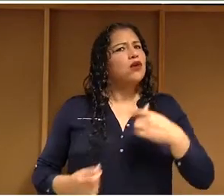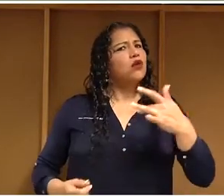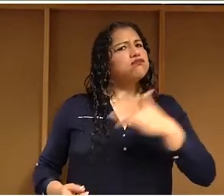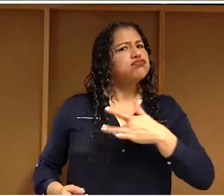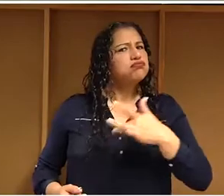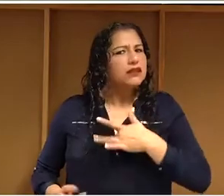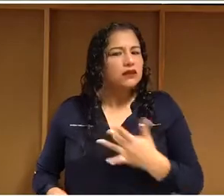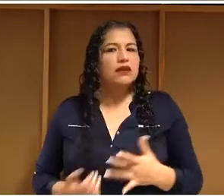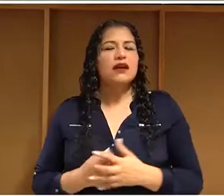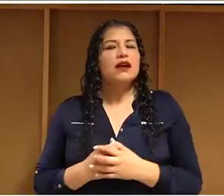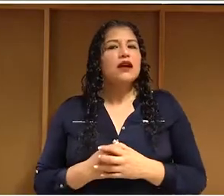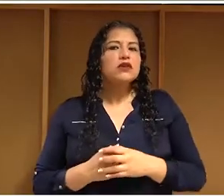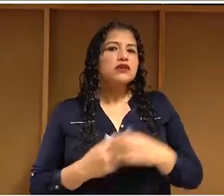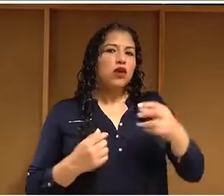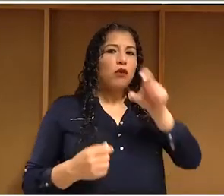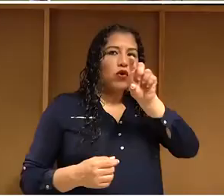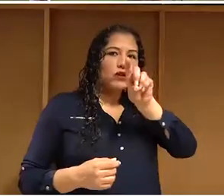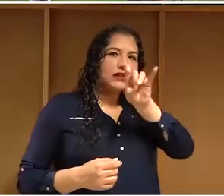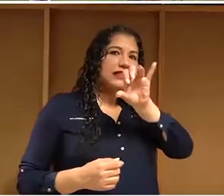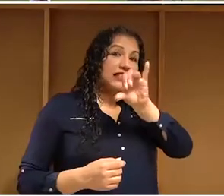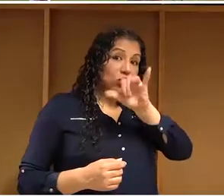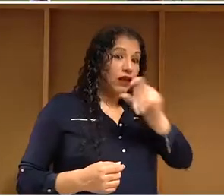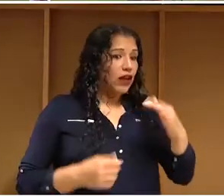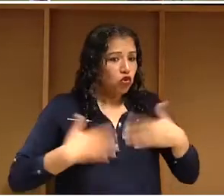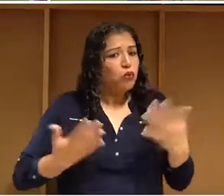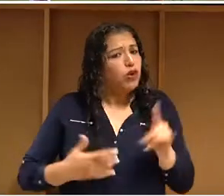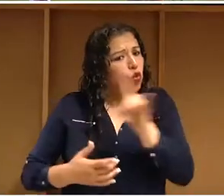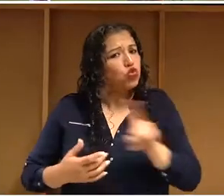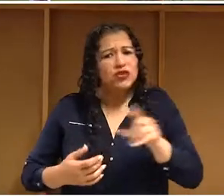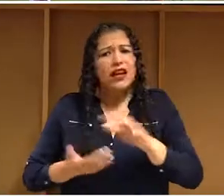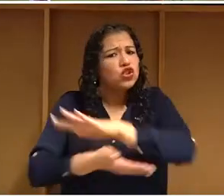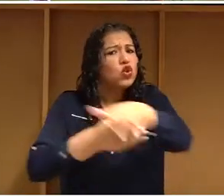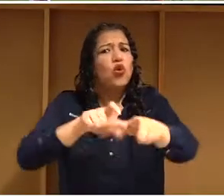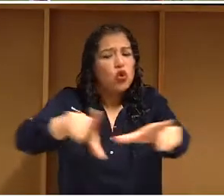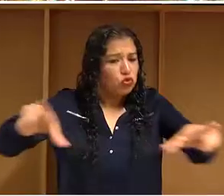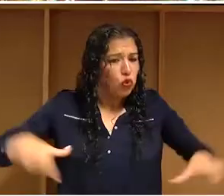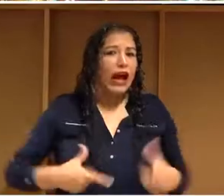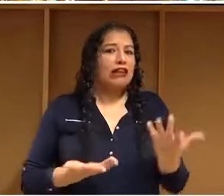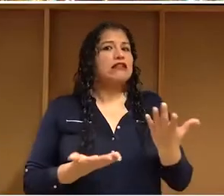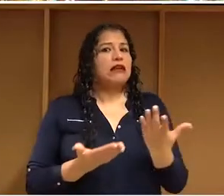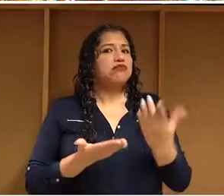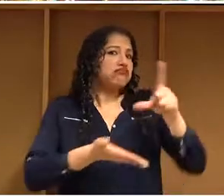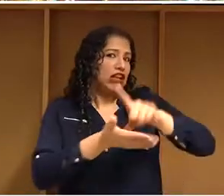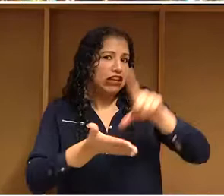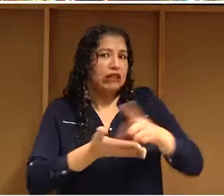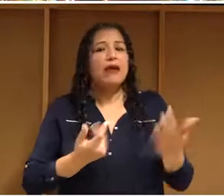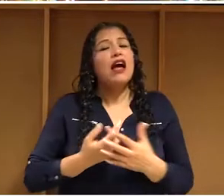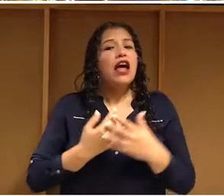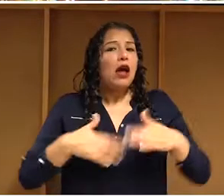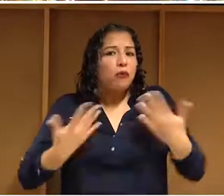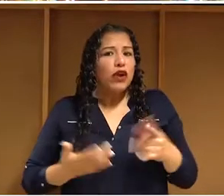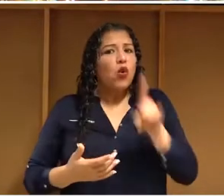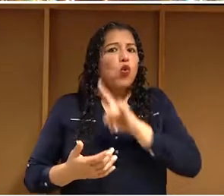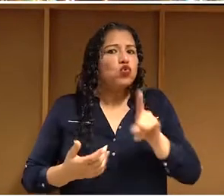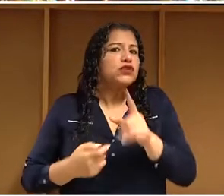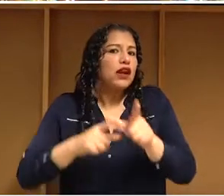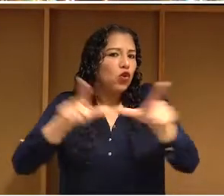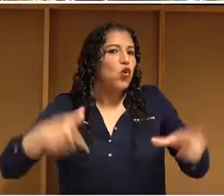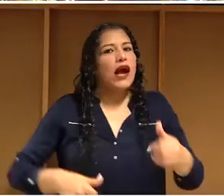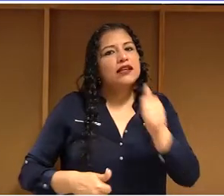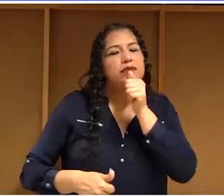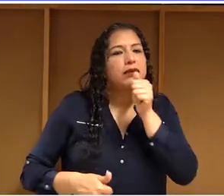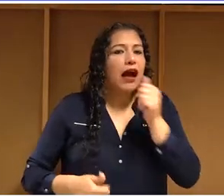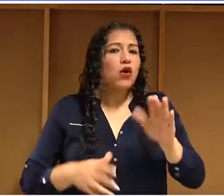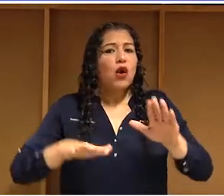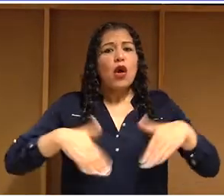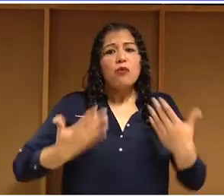Y como ciudadanos podemos disfrutar de los espacios públicos que tiene una ciudad, podemos disfrutar de los espacios privados que tiene una ciudad, tenemos nuestras